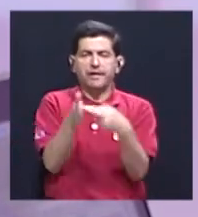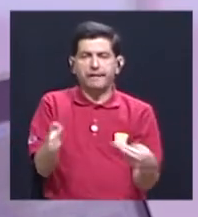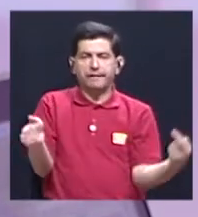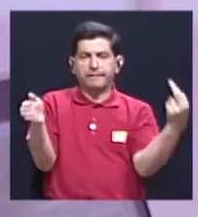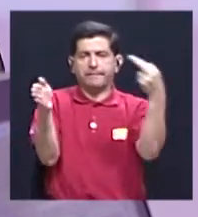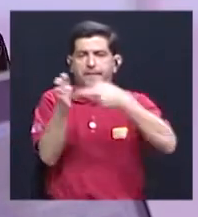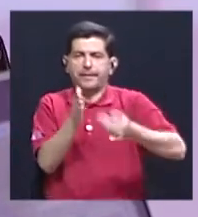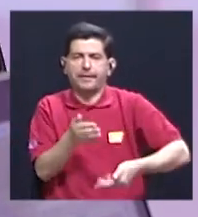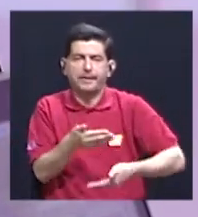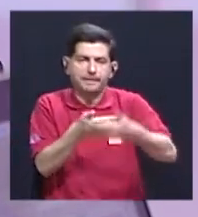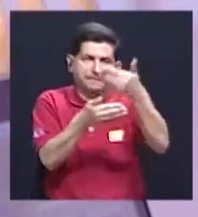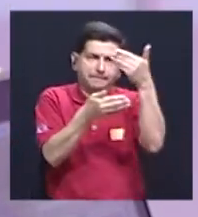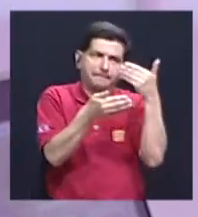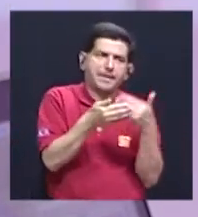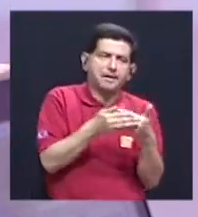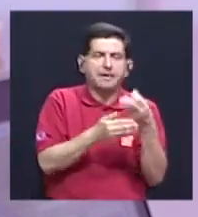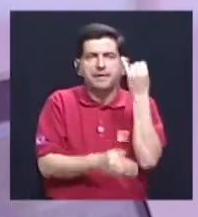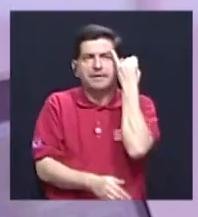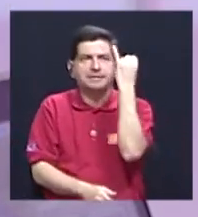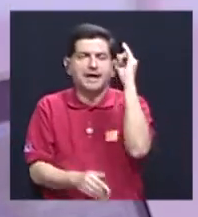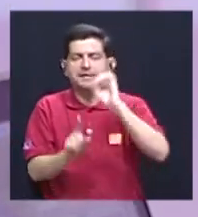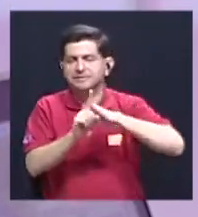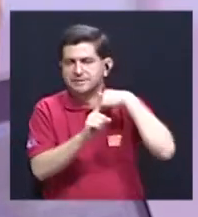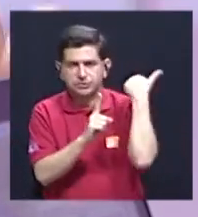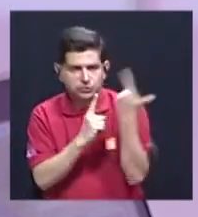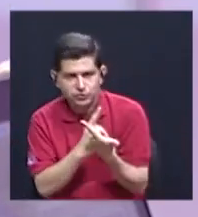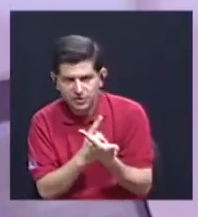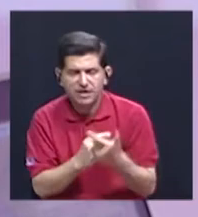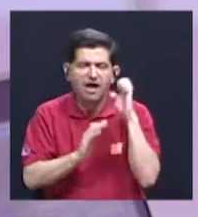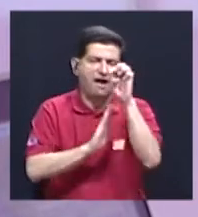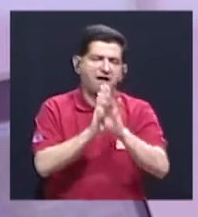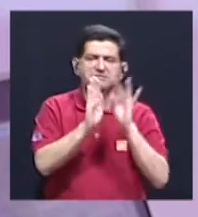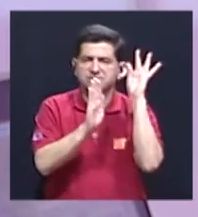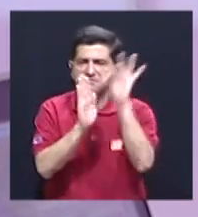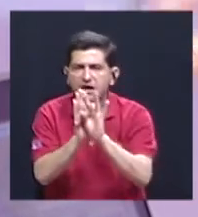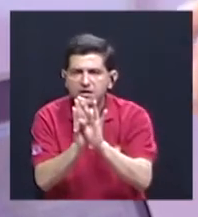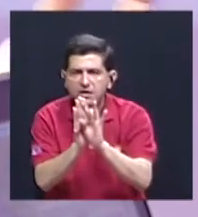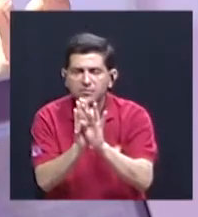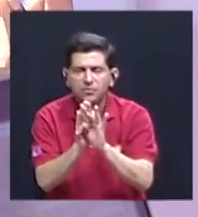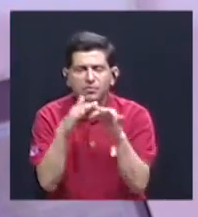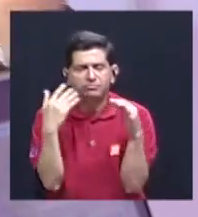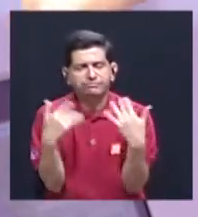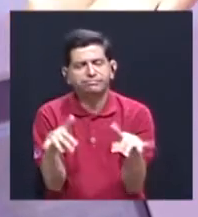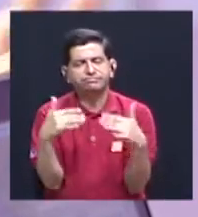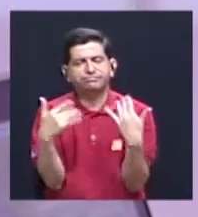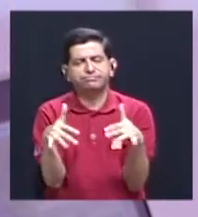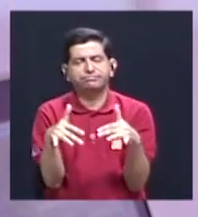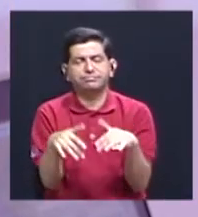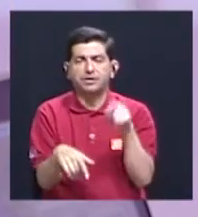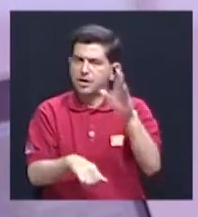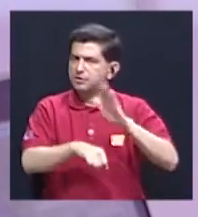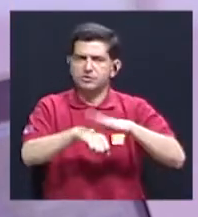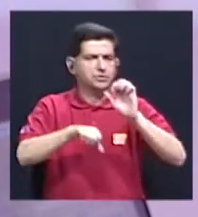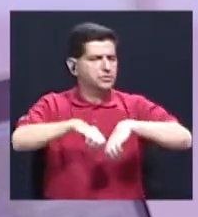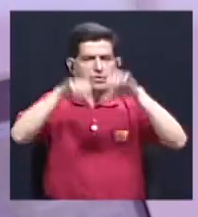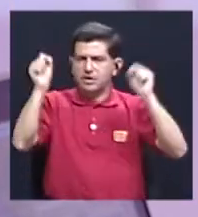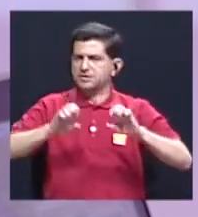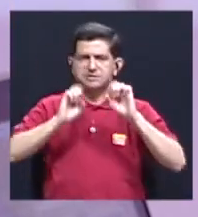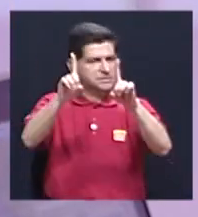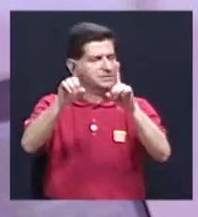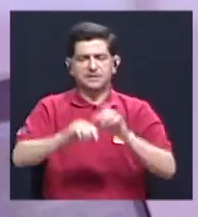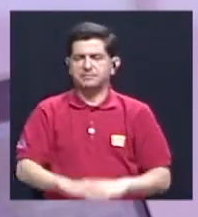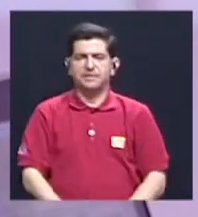el imaginario social, los estereotipos, es enorme. Y eso no se lo puede permitir un sistema educativo.